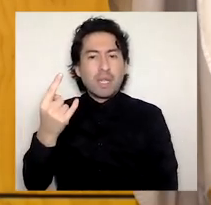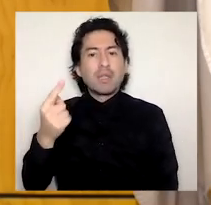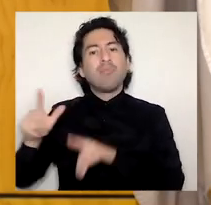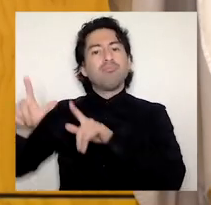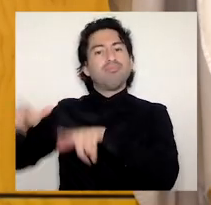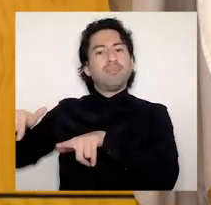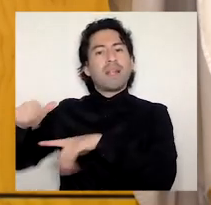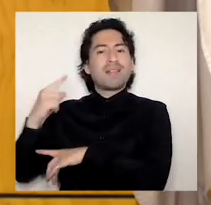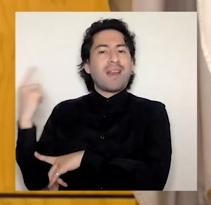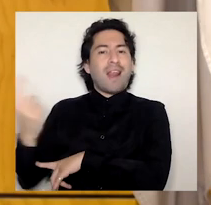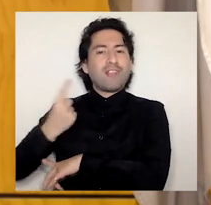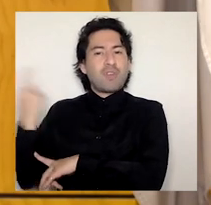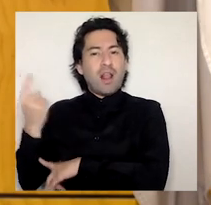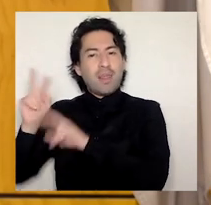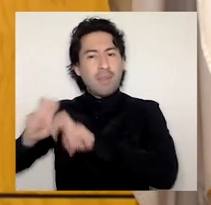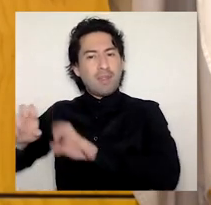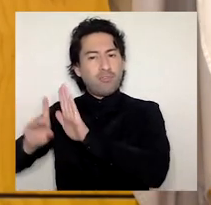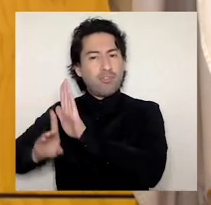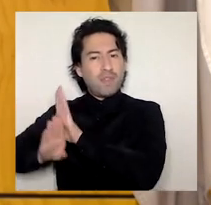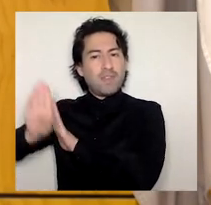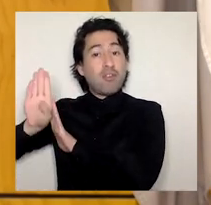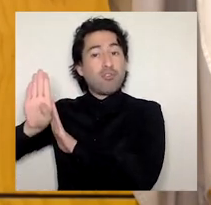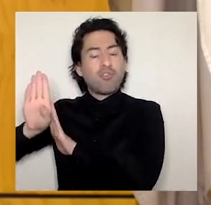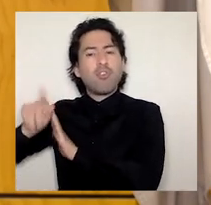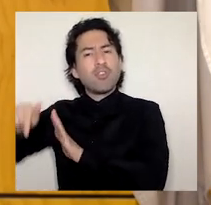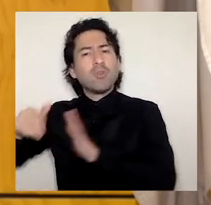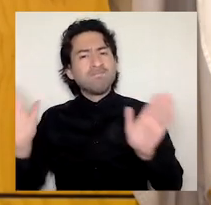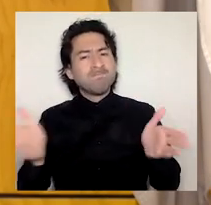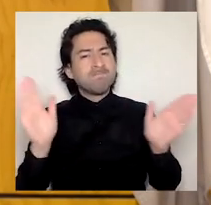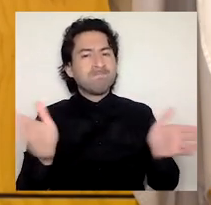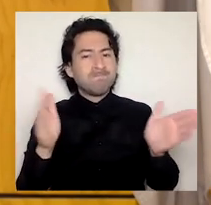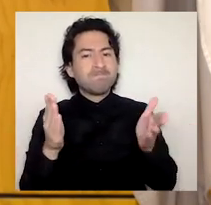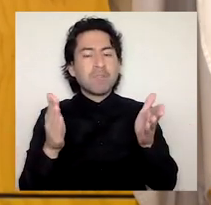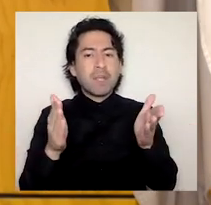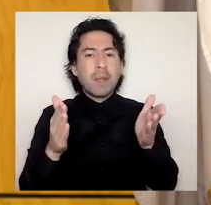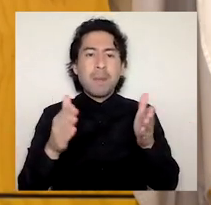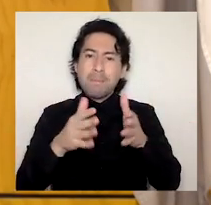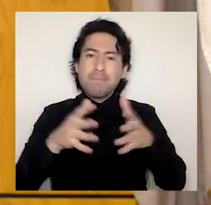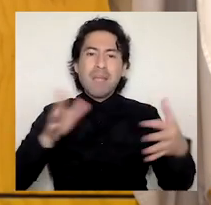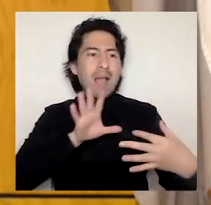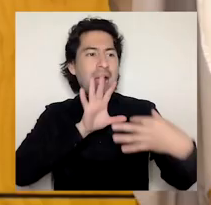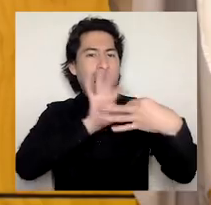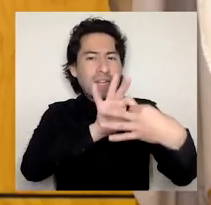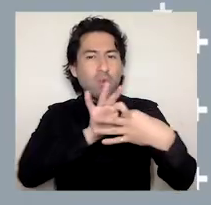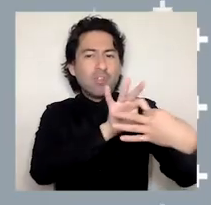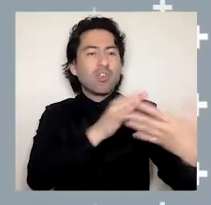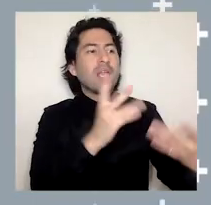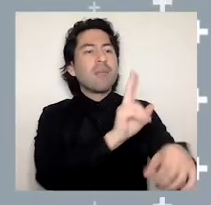Investigación y Desarrollo ha fomentado una mayor articulación entre estudiantes y profesores guías.